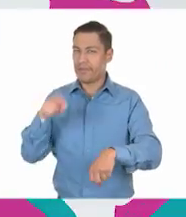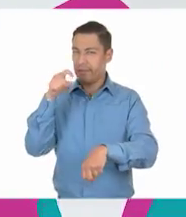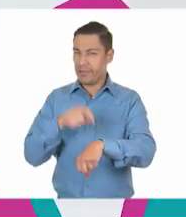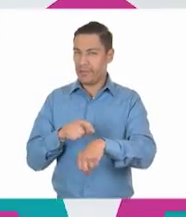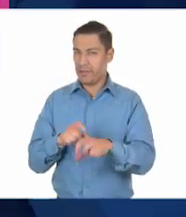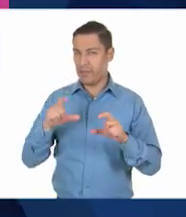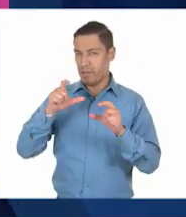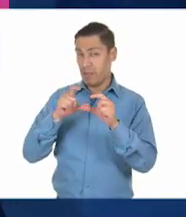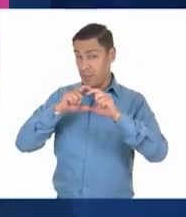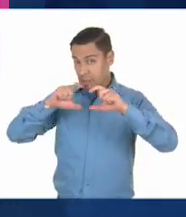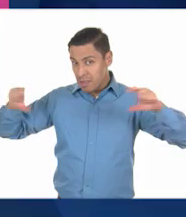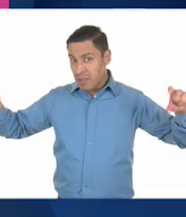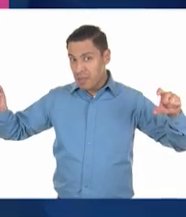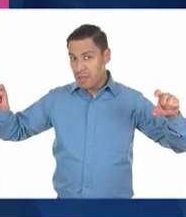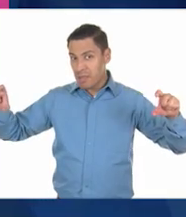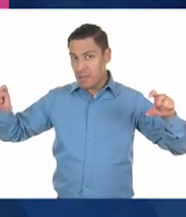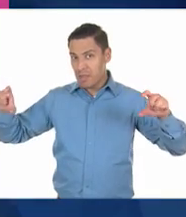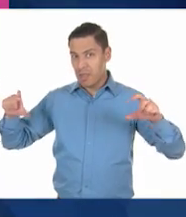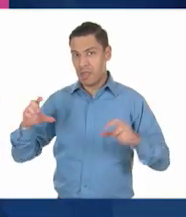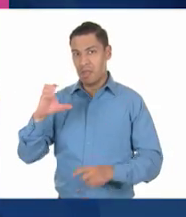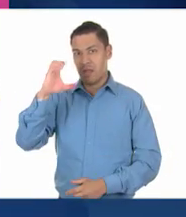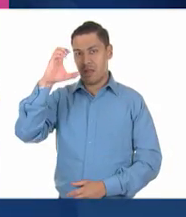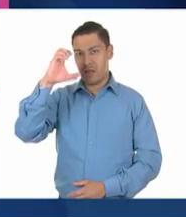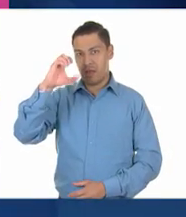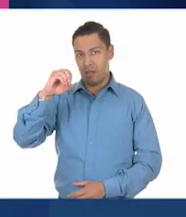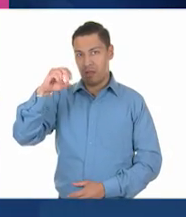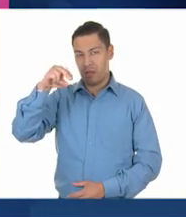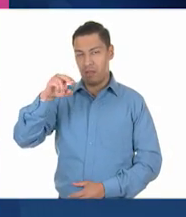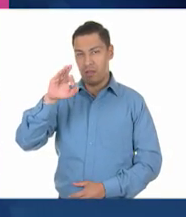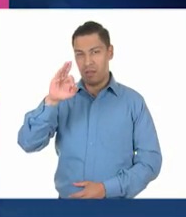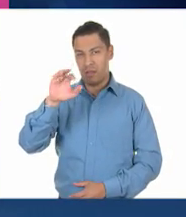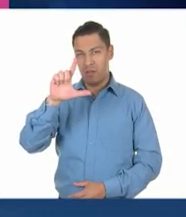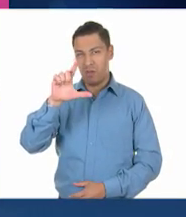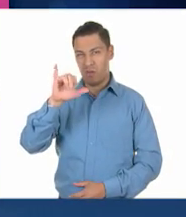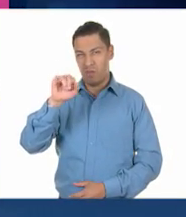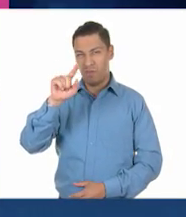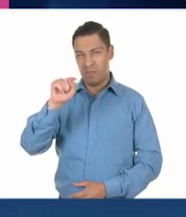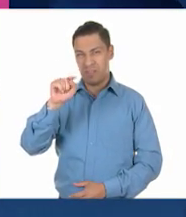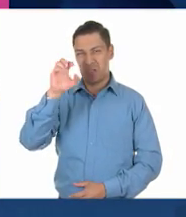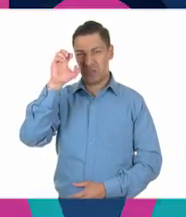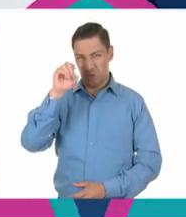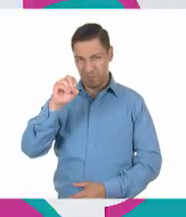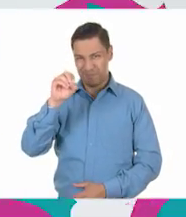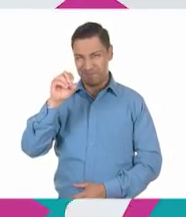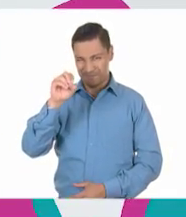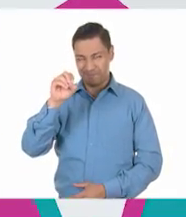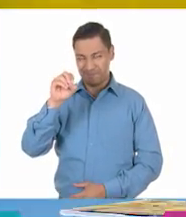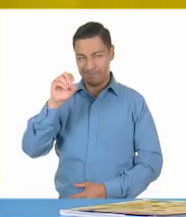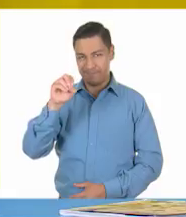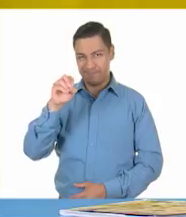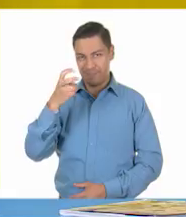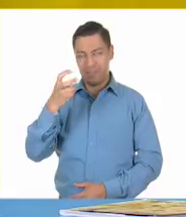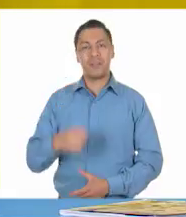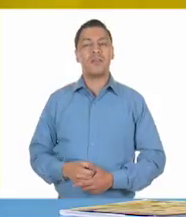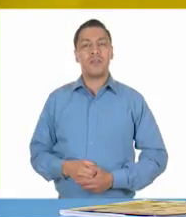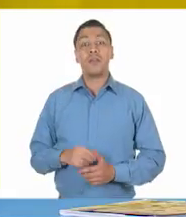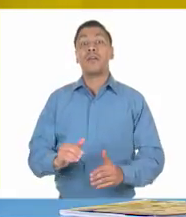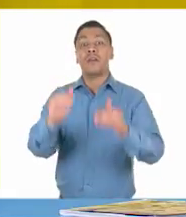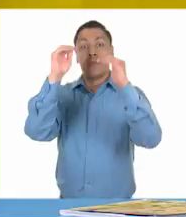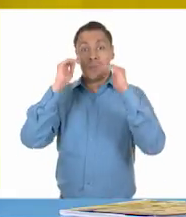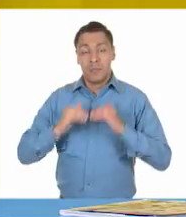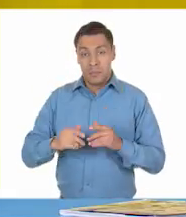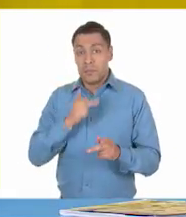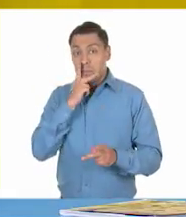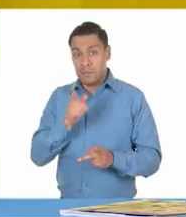horizontal es el conflicto. Perfecto, Alés. Estuvo muy sencillita, ¿ok? Pero vamos con la siguiente, la